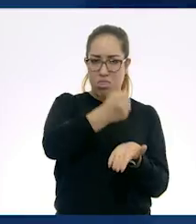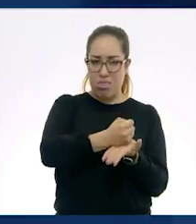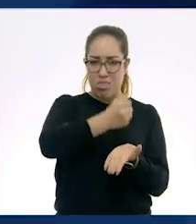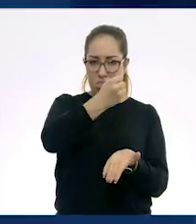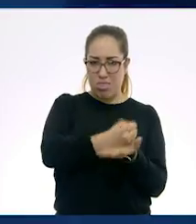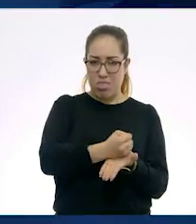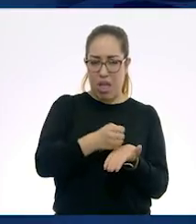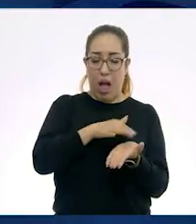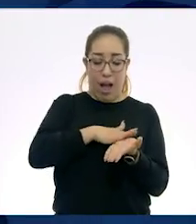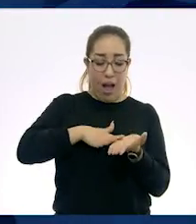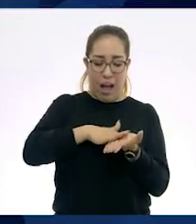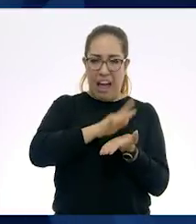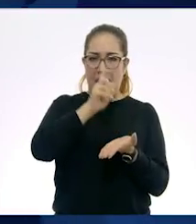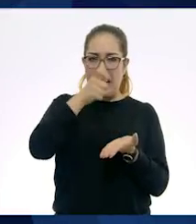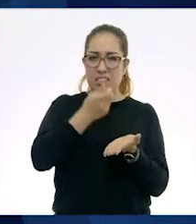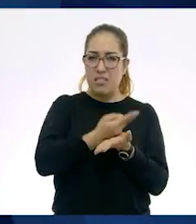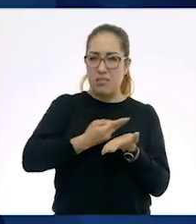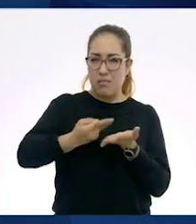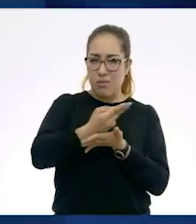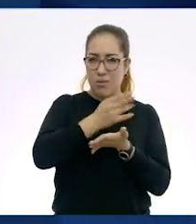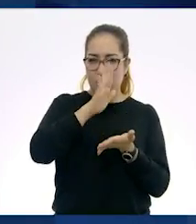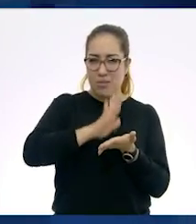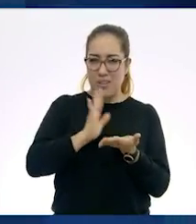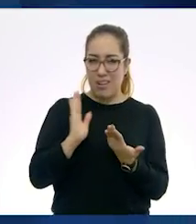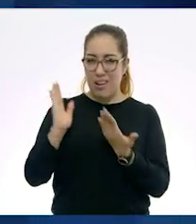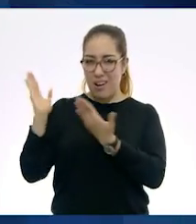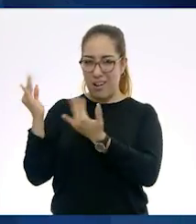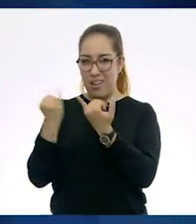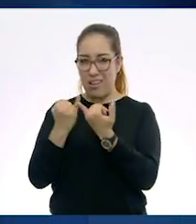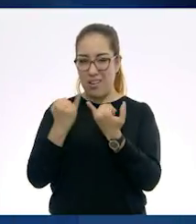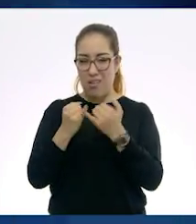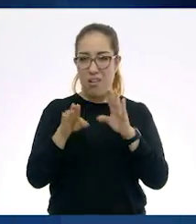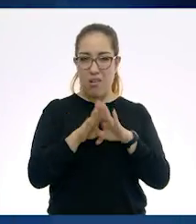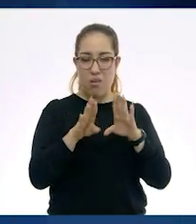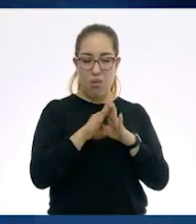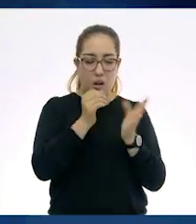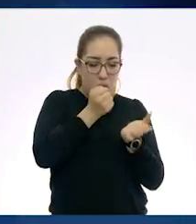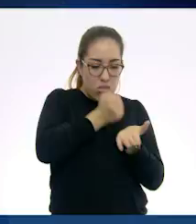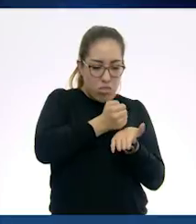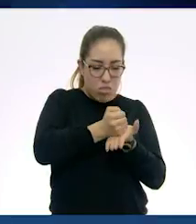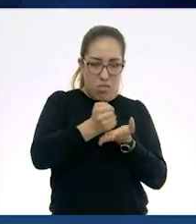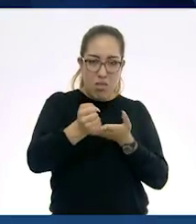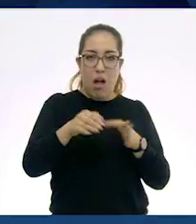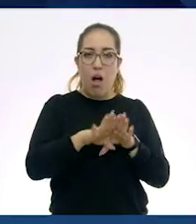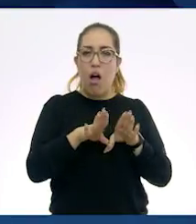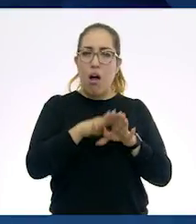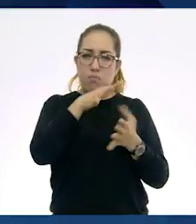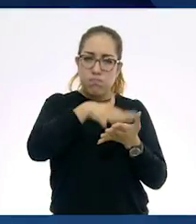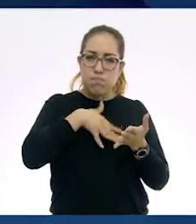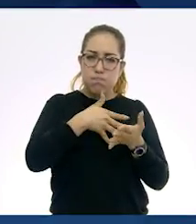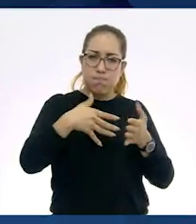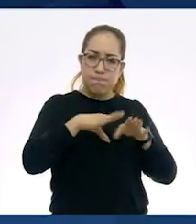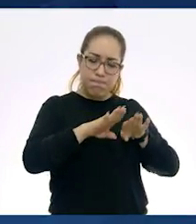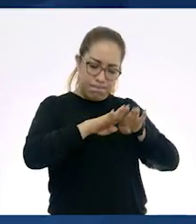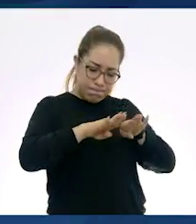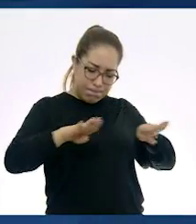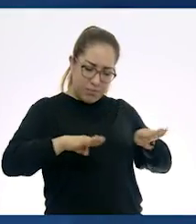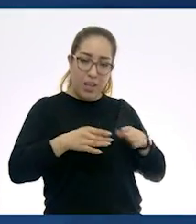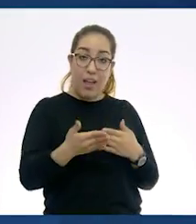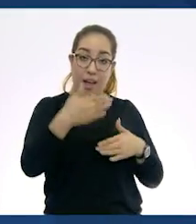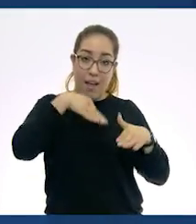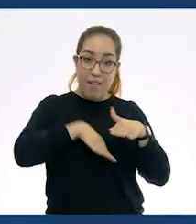caracteres con los que querían escribir, los alineaban, creaban las palabras y después ponían el papel